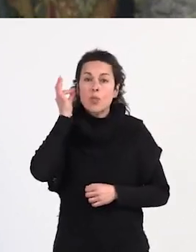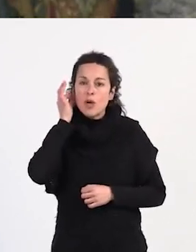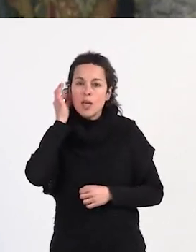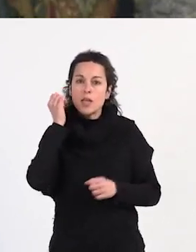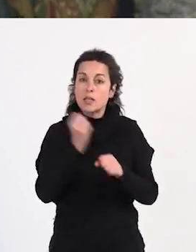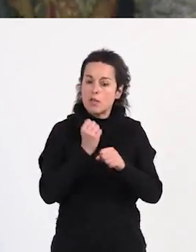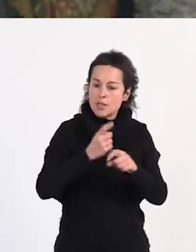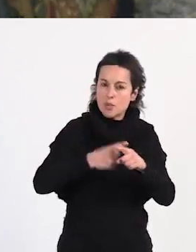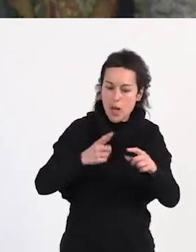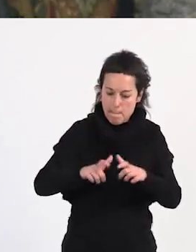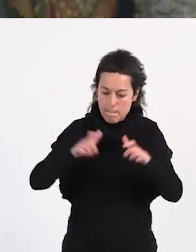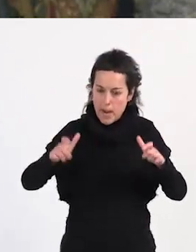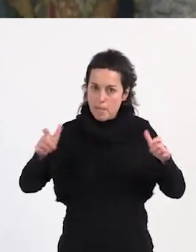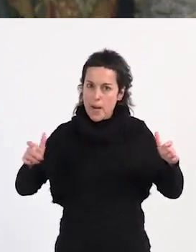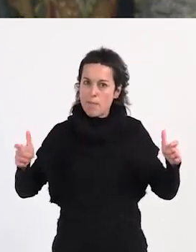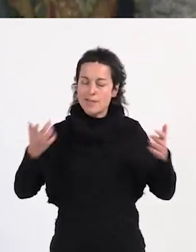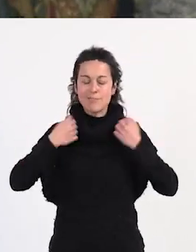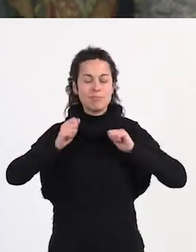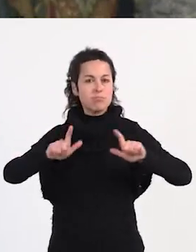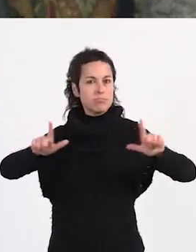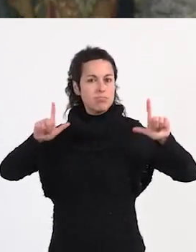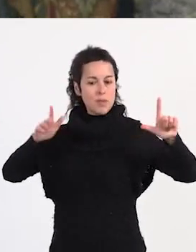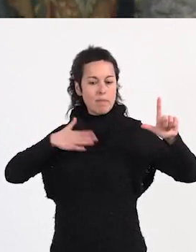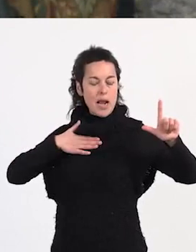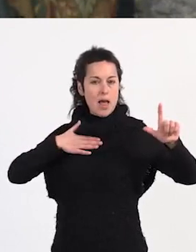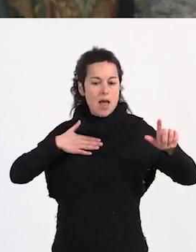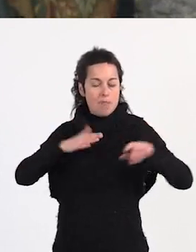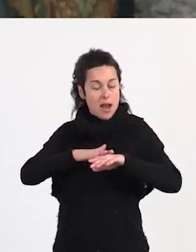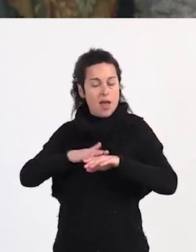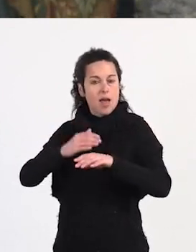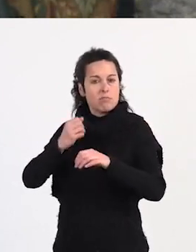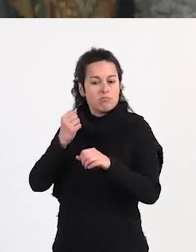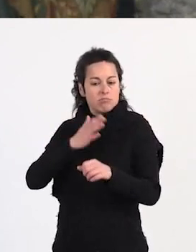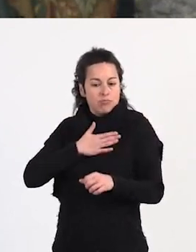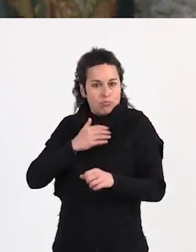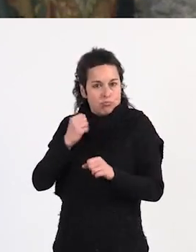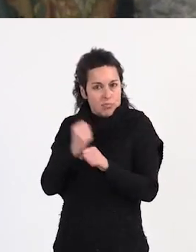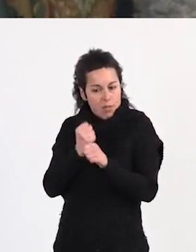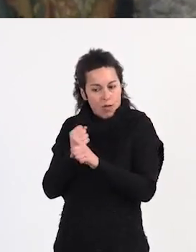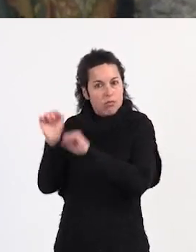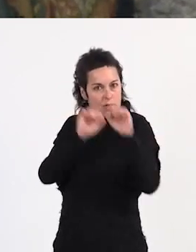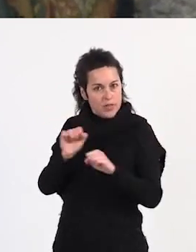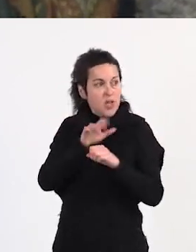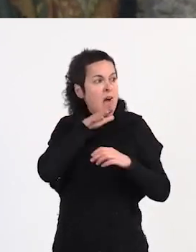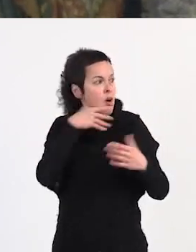más trabajadoras sexuales, las que damos la cara para defender nuestra profesión. ¿Podemos ver el vídeo ahora?